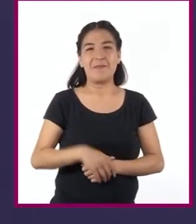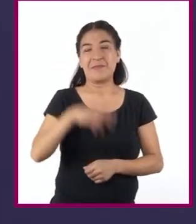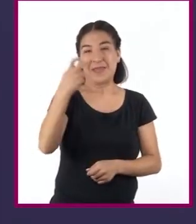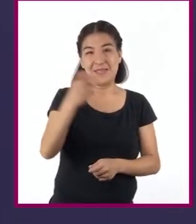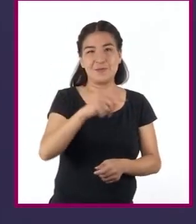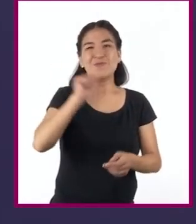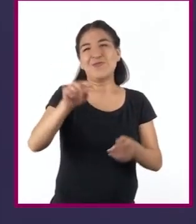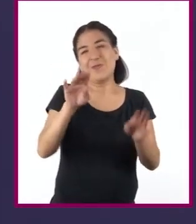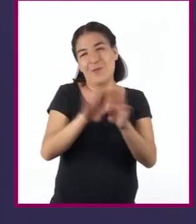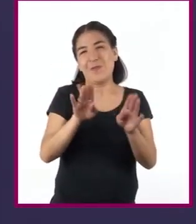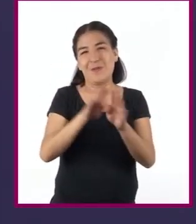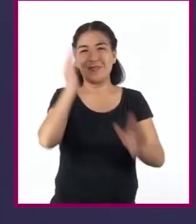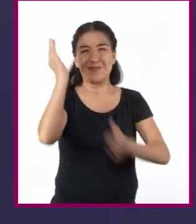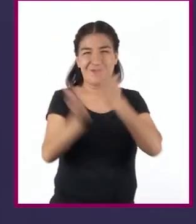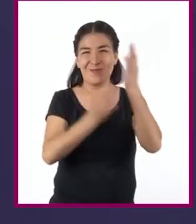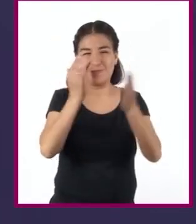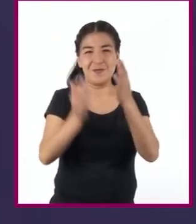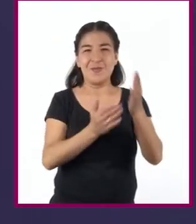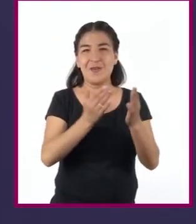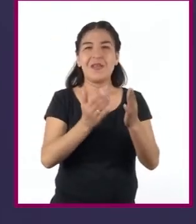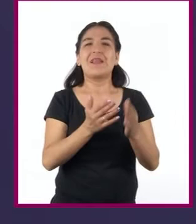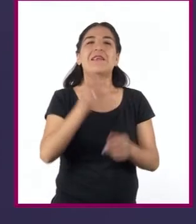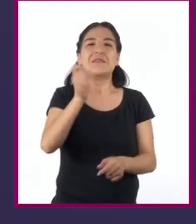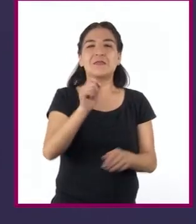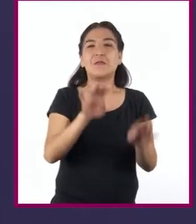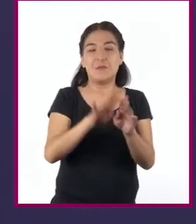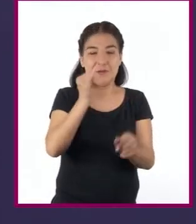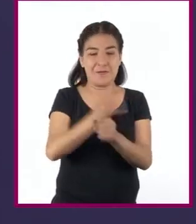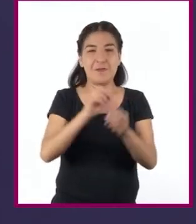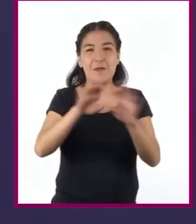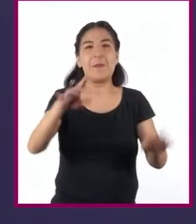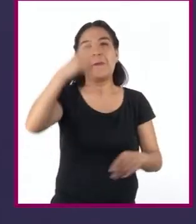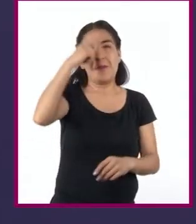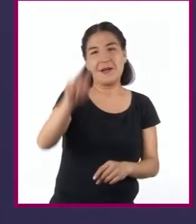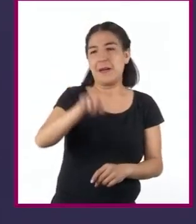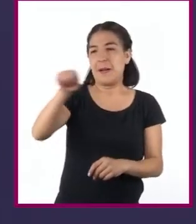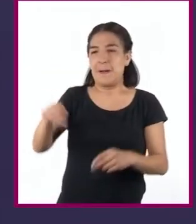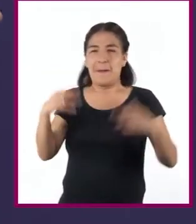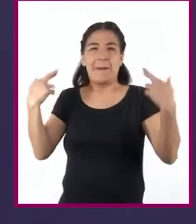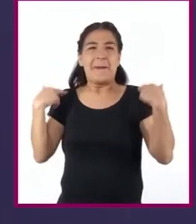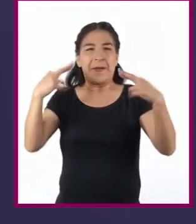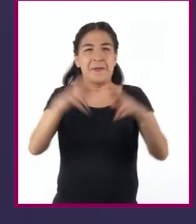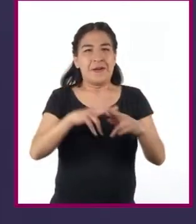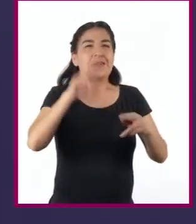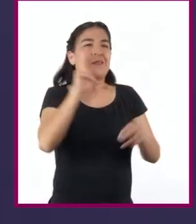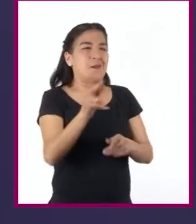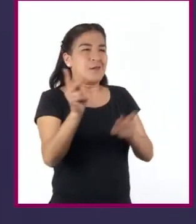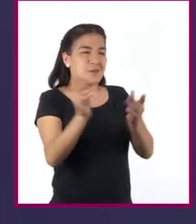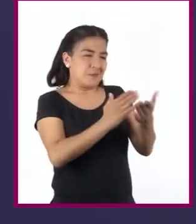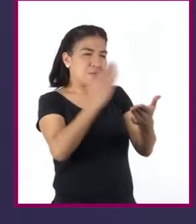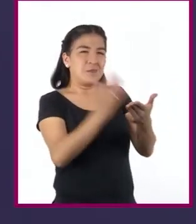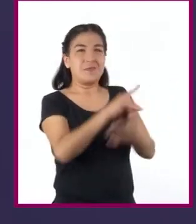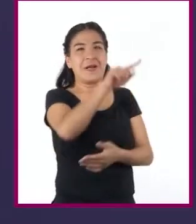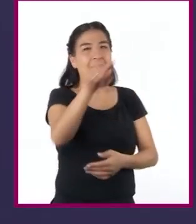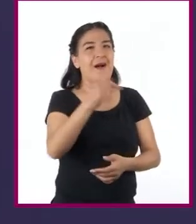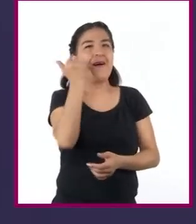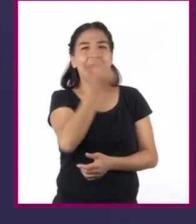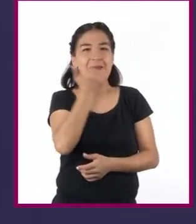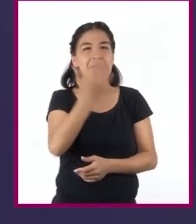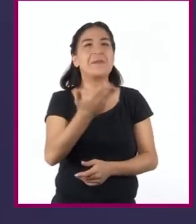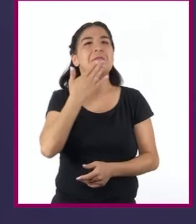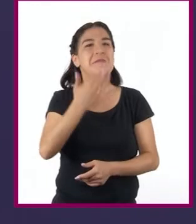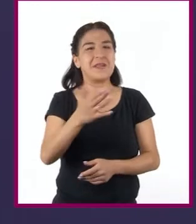estudiantil, los informes les permiten a los docentes evaluar el desempeño de sus alumnos en las